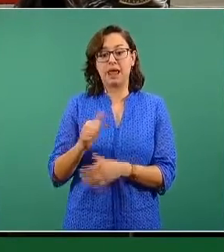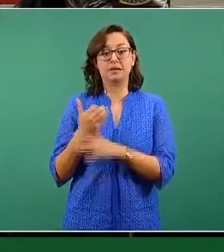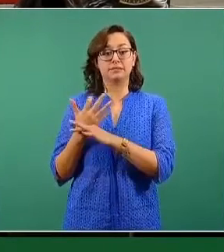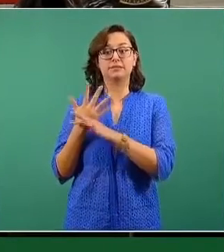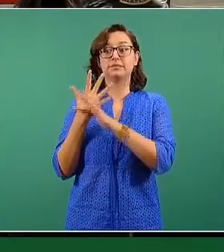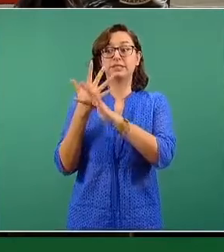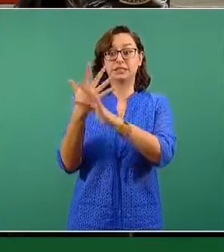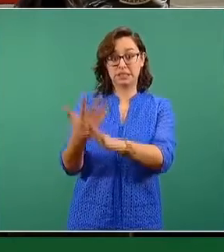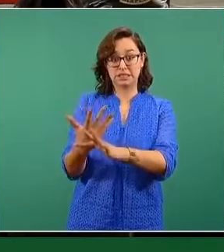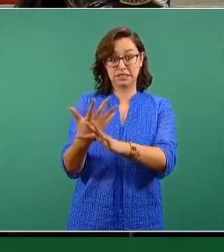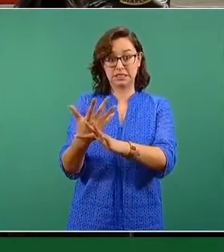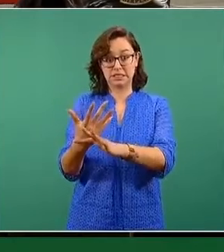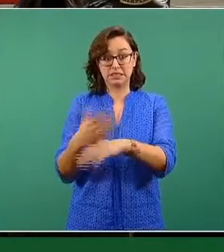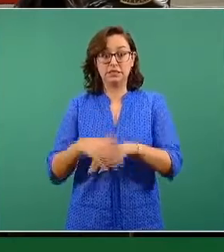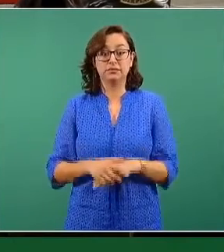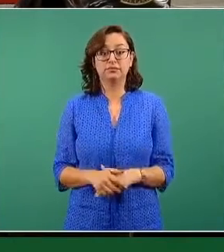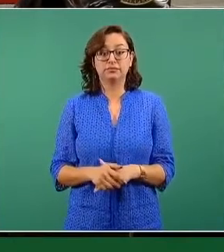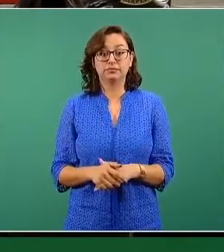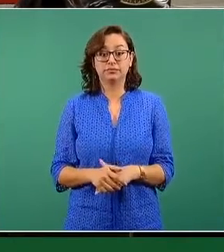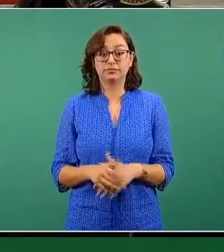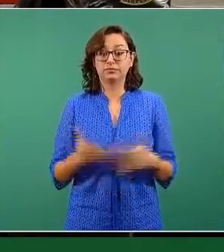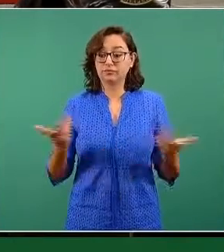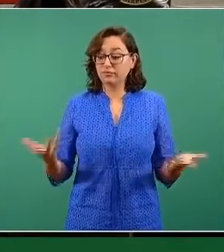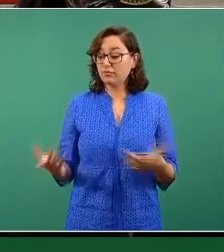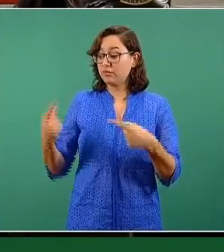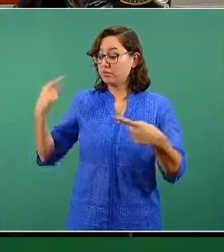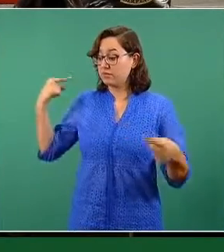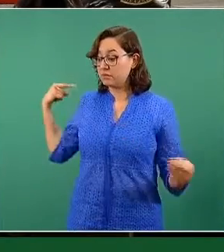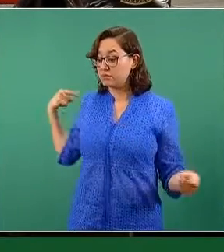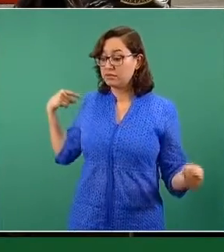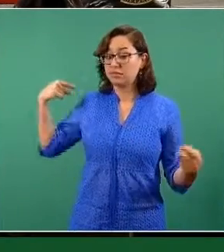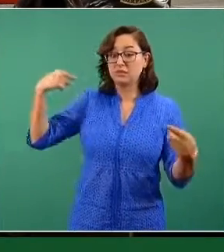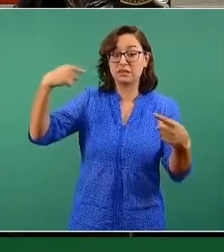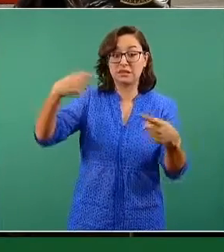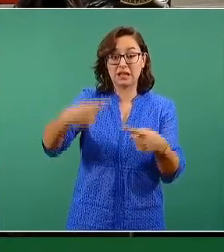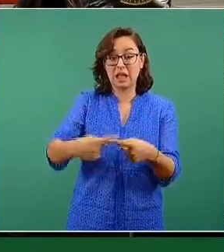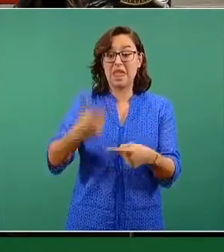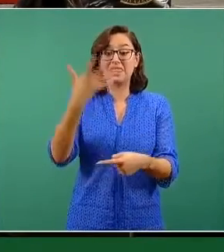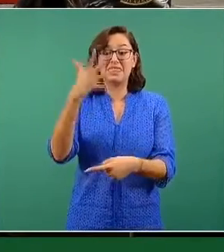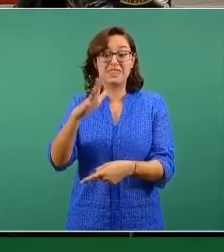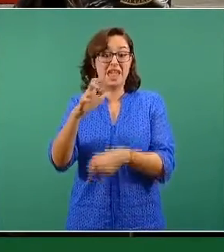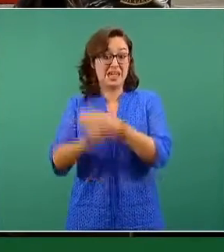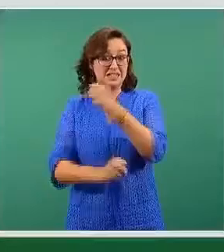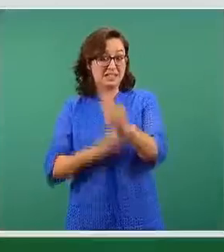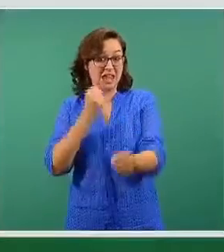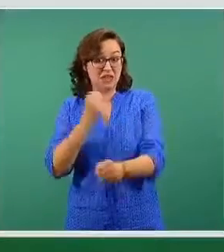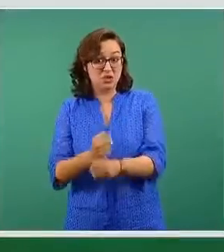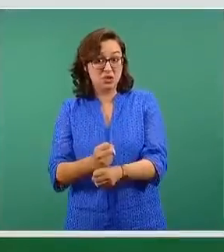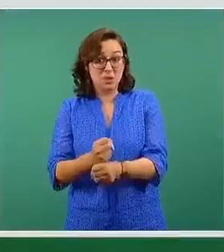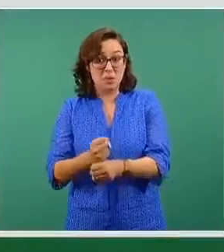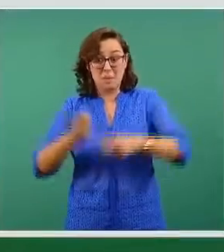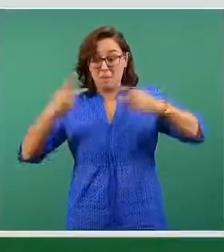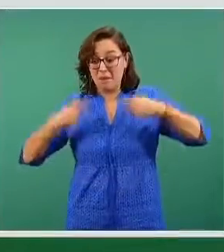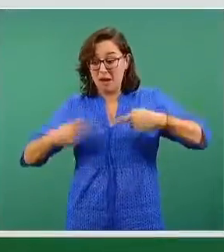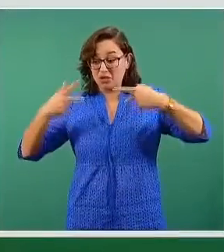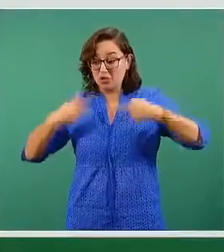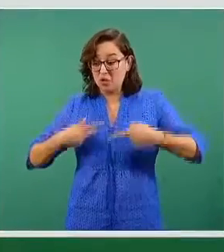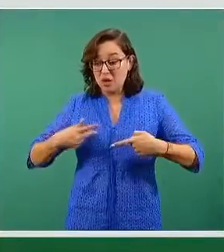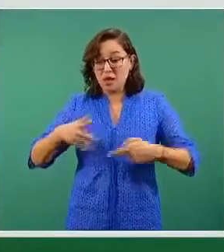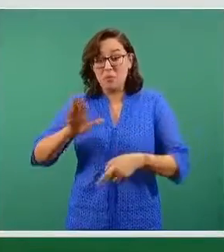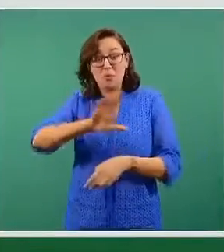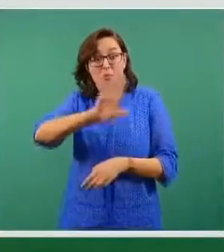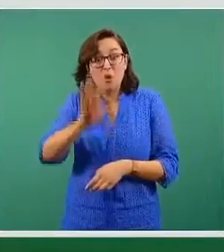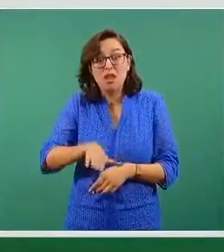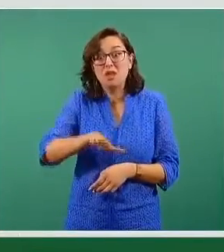muertes, muertes, a lo largo de los últimos 10 años, se asocian directamente con el